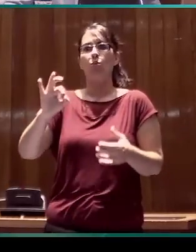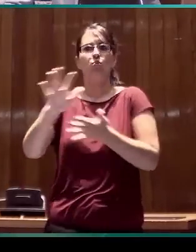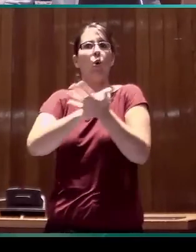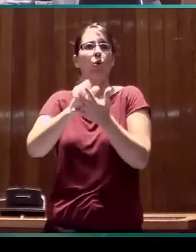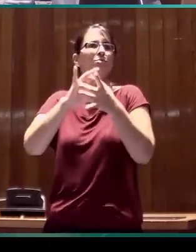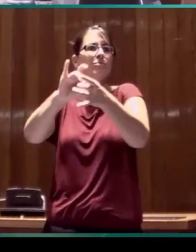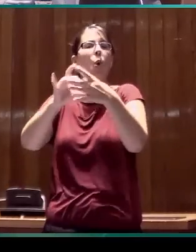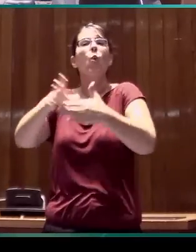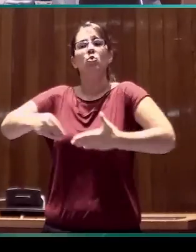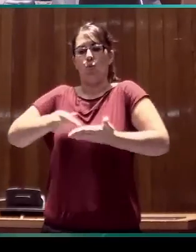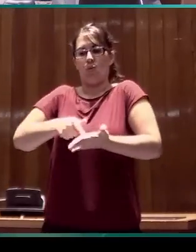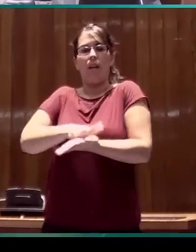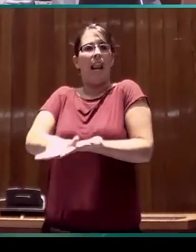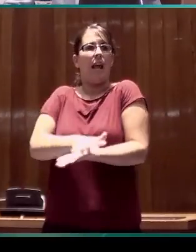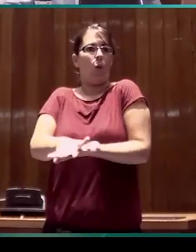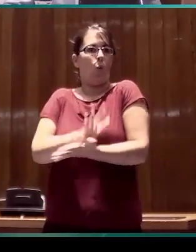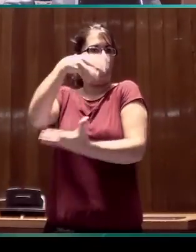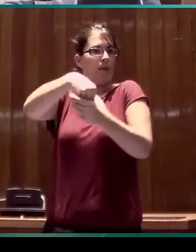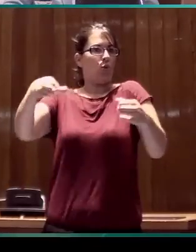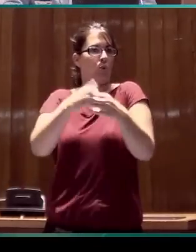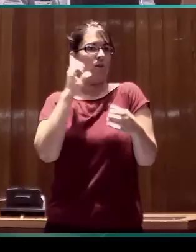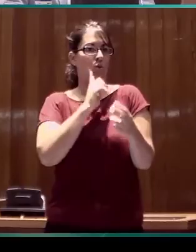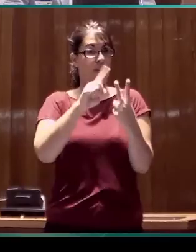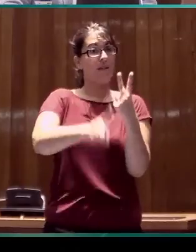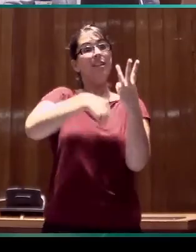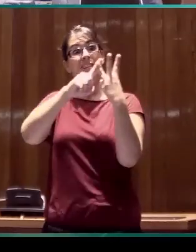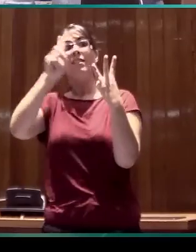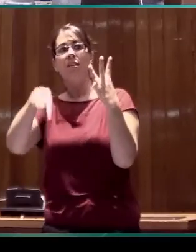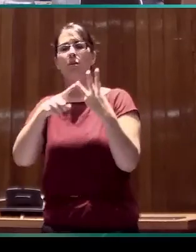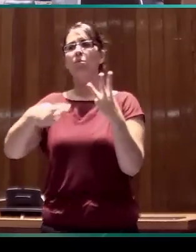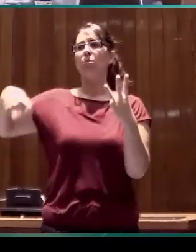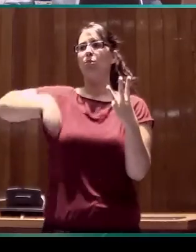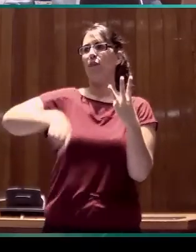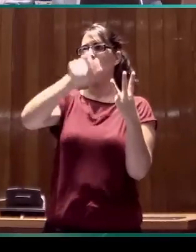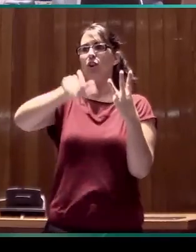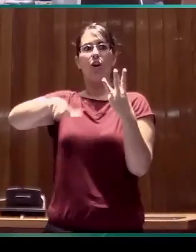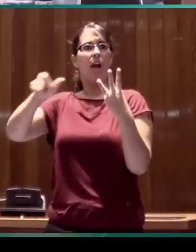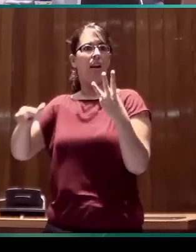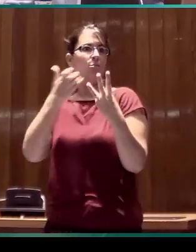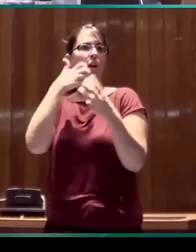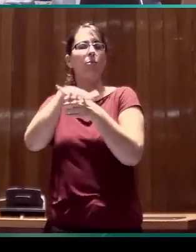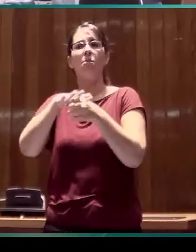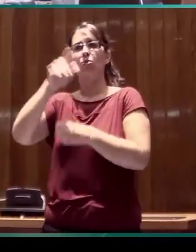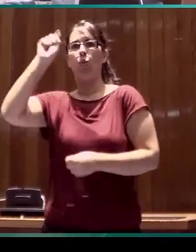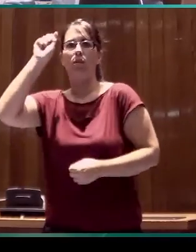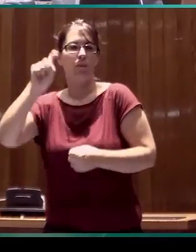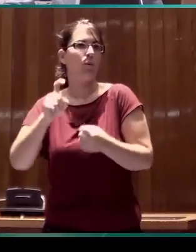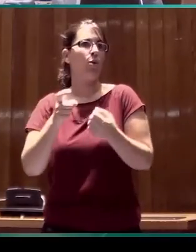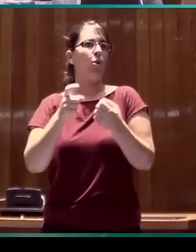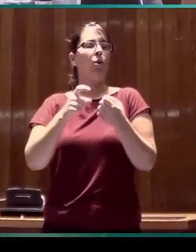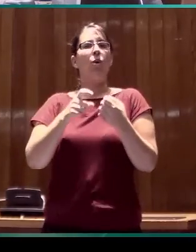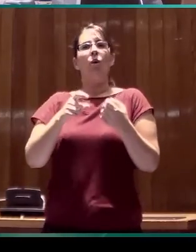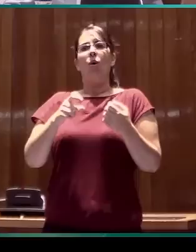vinculados a esa comunidad. Pero también tenemos a los profesionales en el mundo de la educación, por ejemplo, y